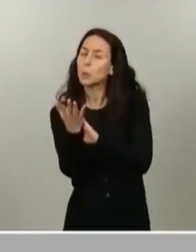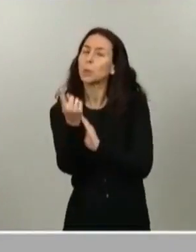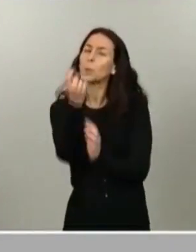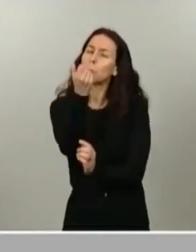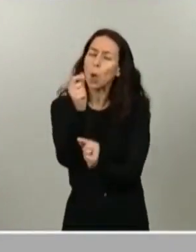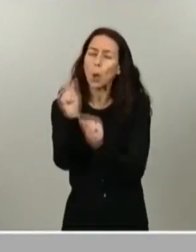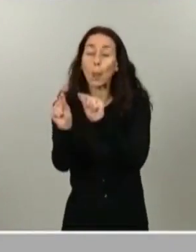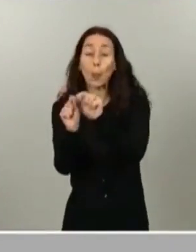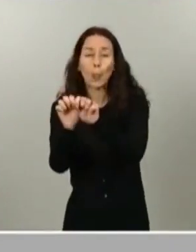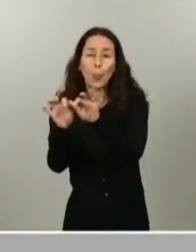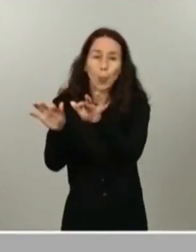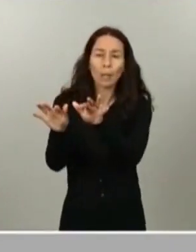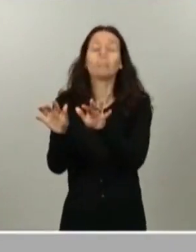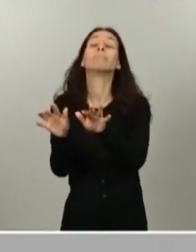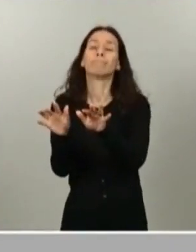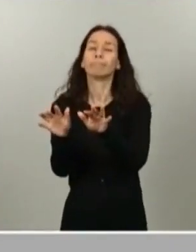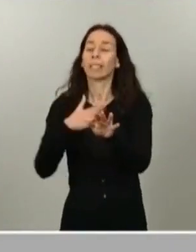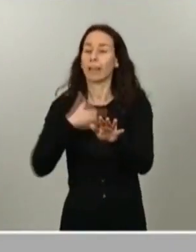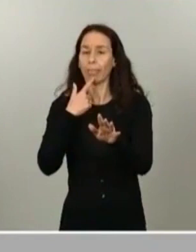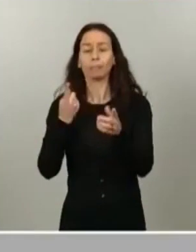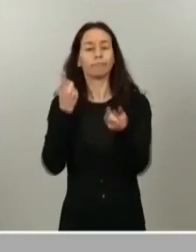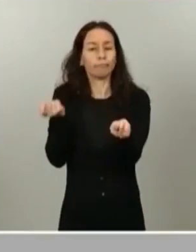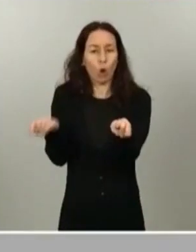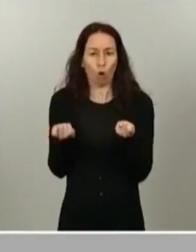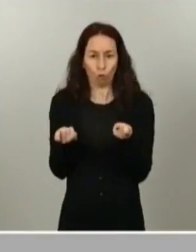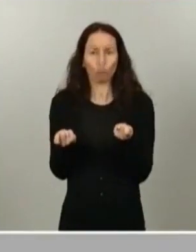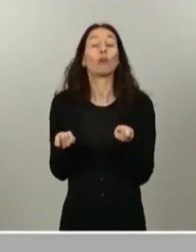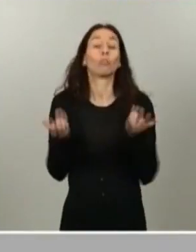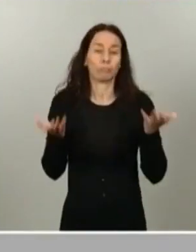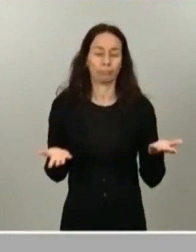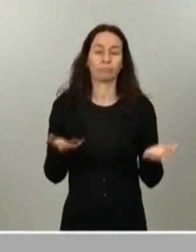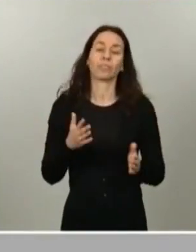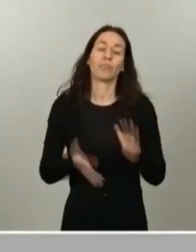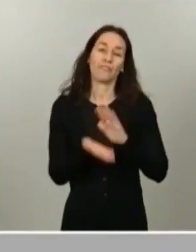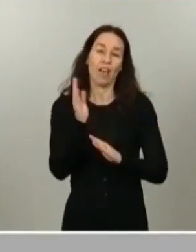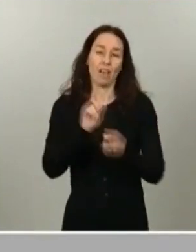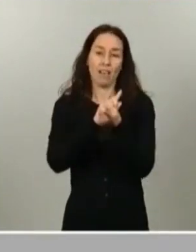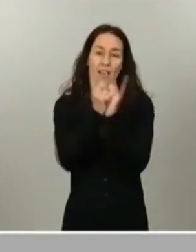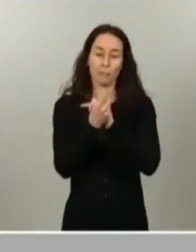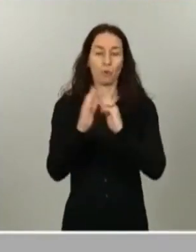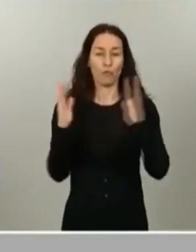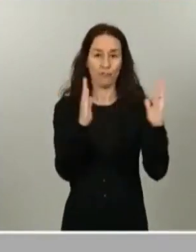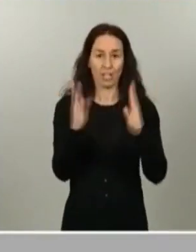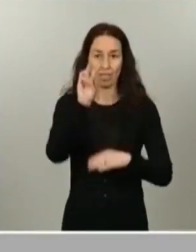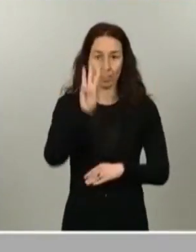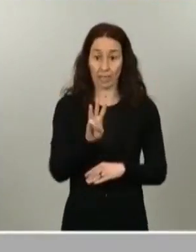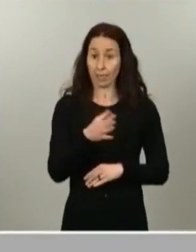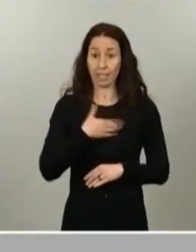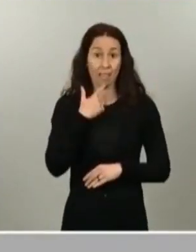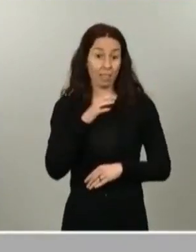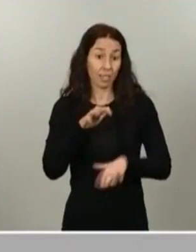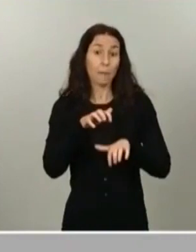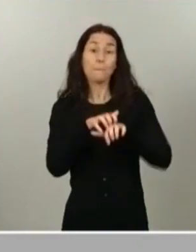antes se había hecho realmente bien. Y ahora mismo pasan a fase 3, con lo cual tenemos ya una gran parte del territorio